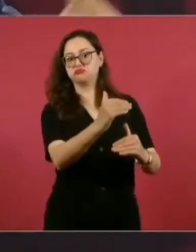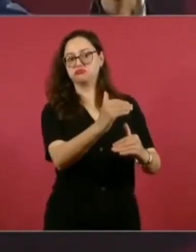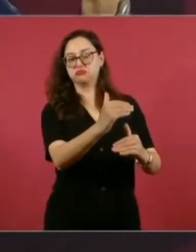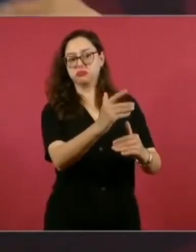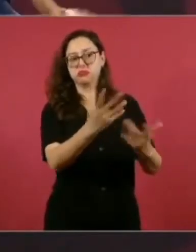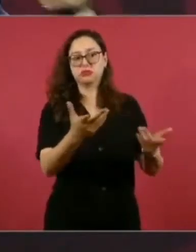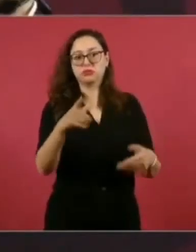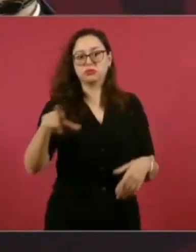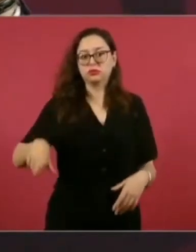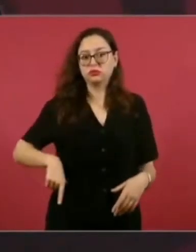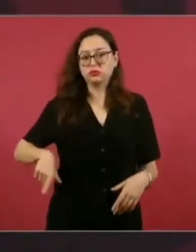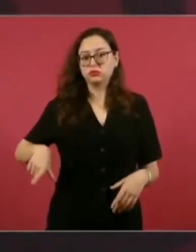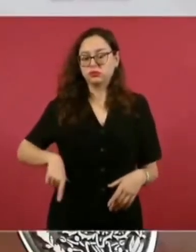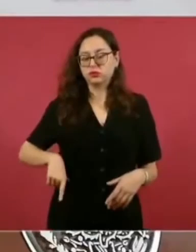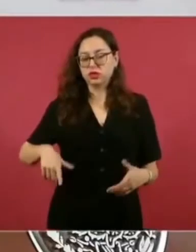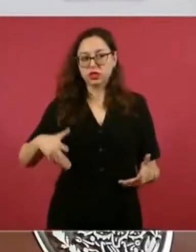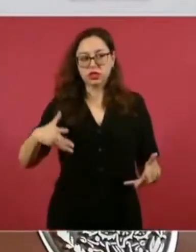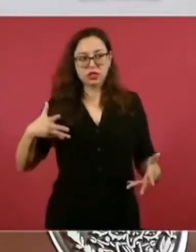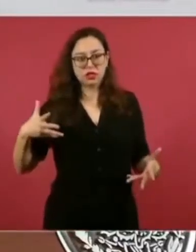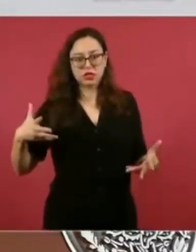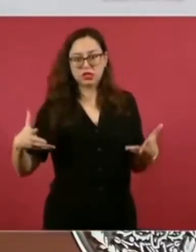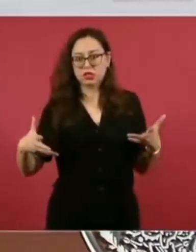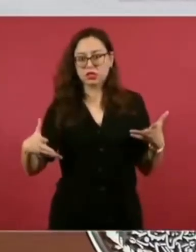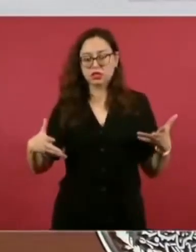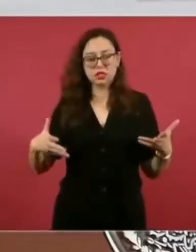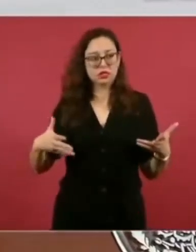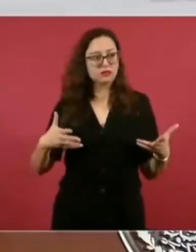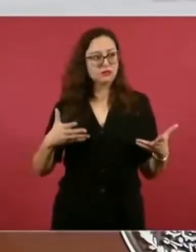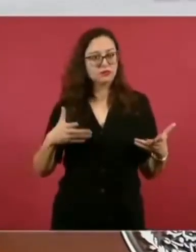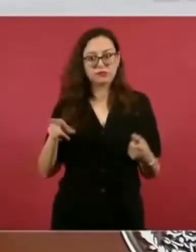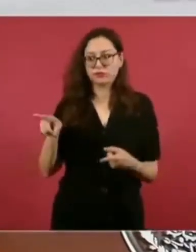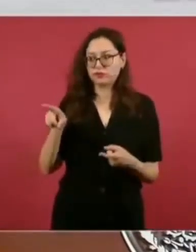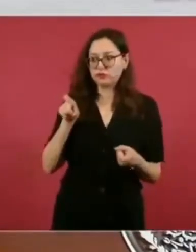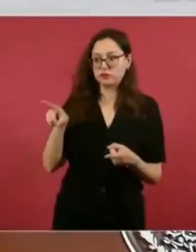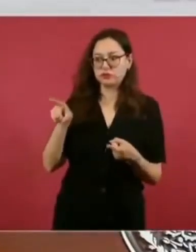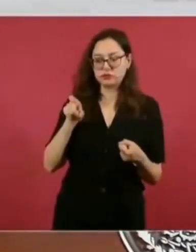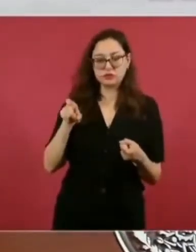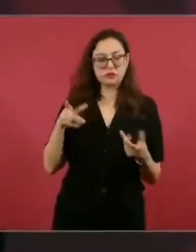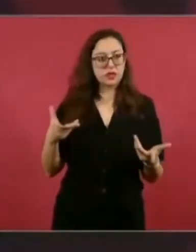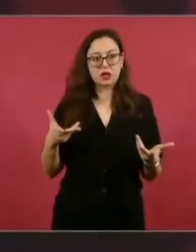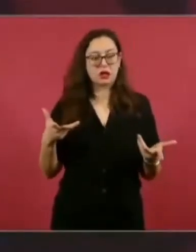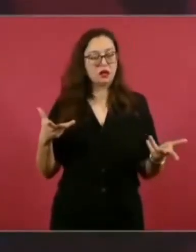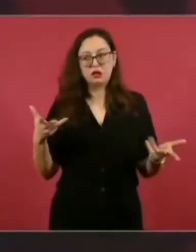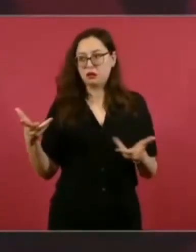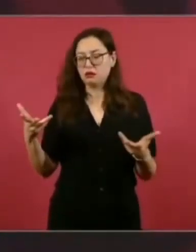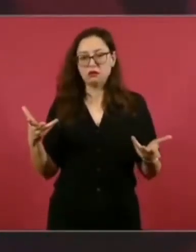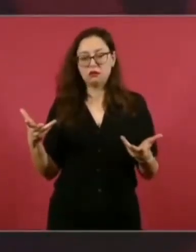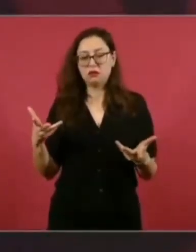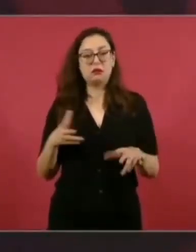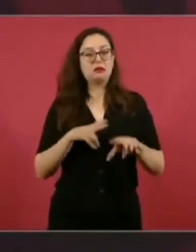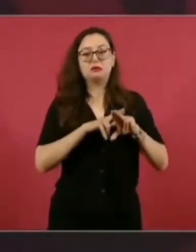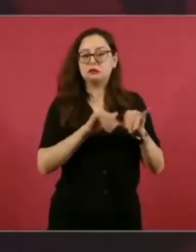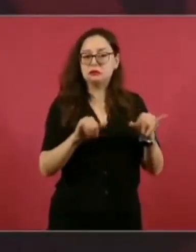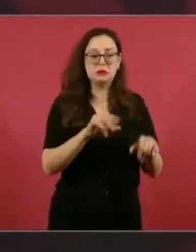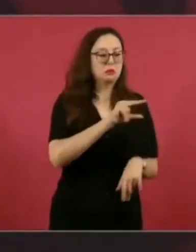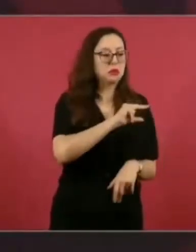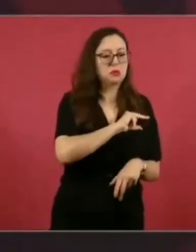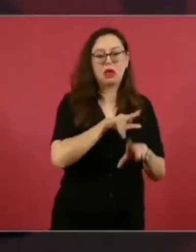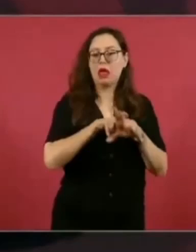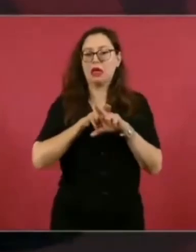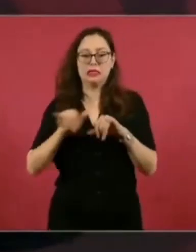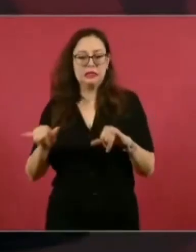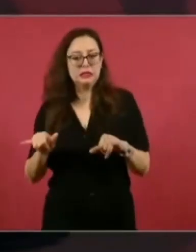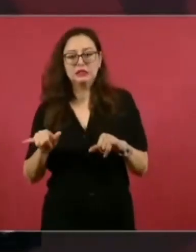ni en las públicas ni en las privadas se tienen los